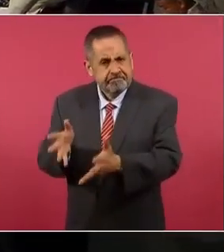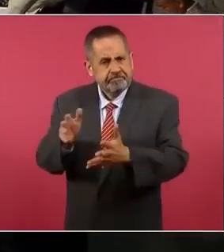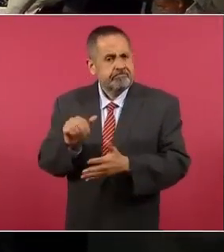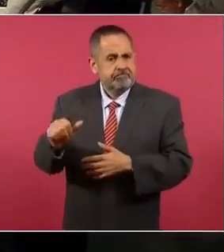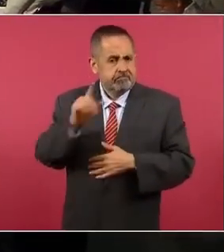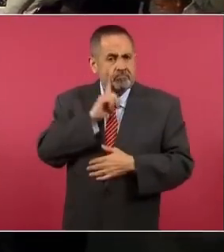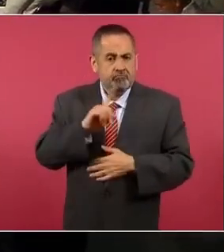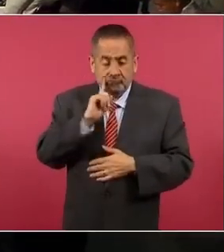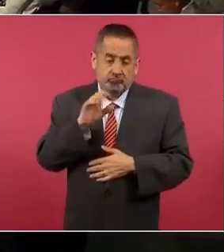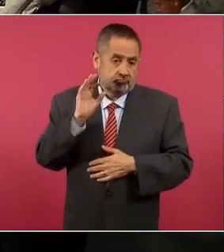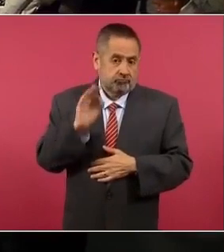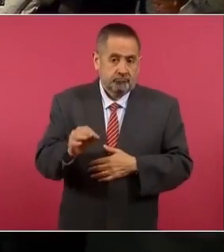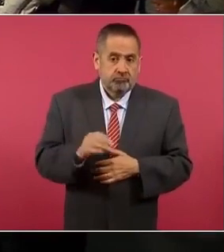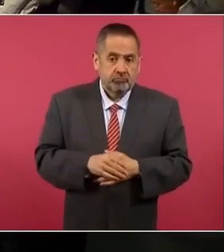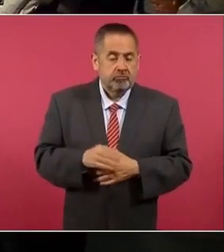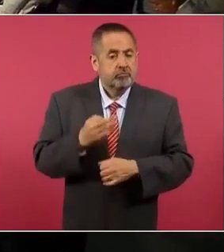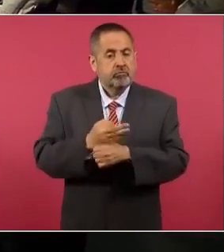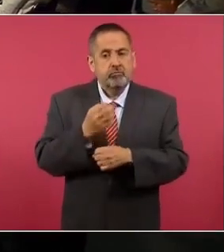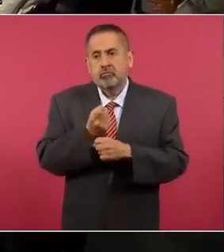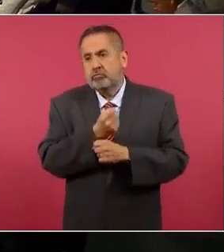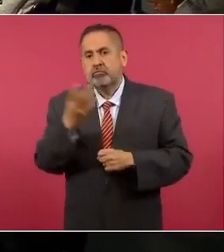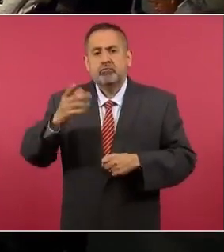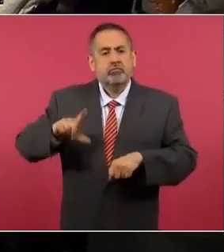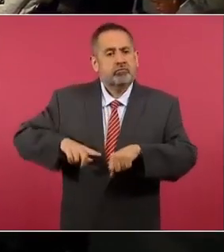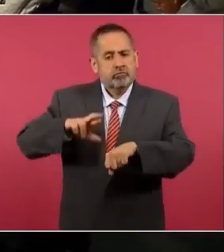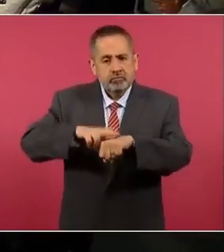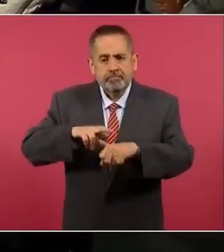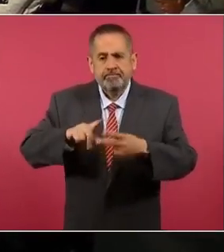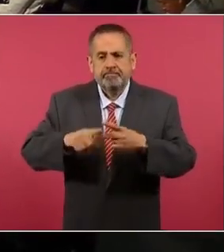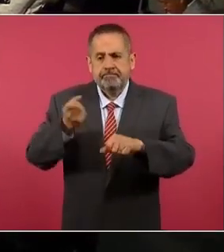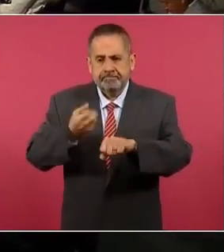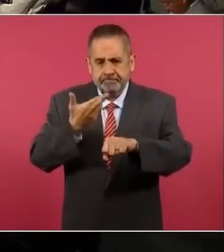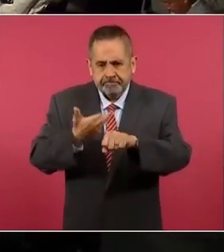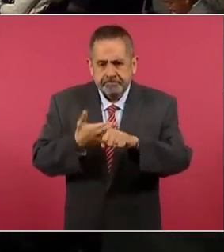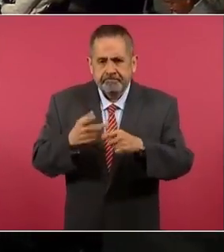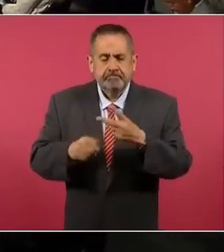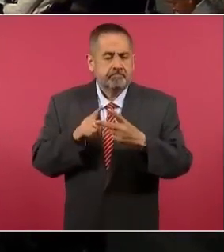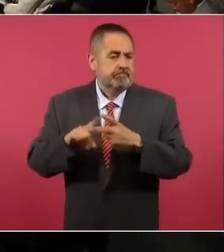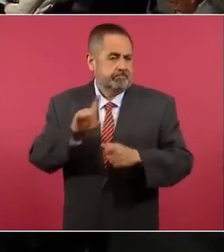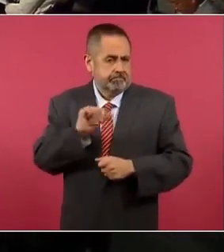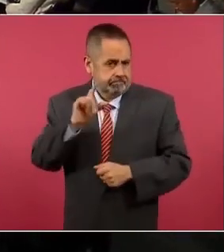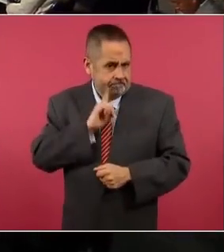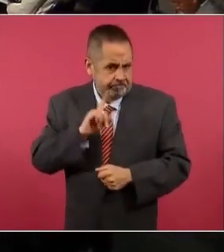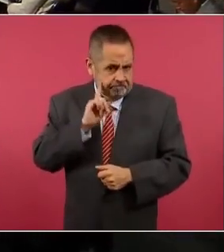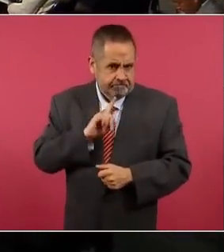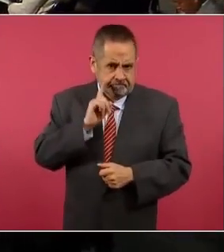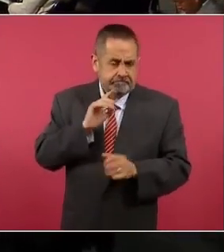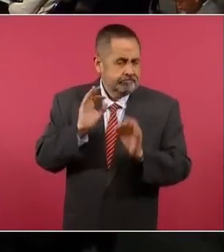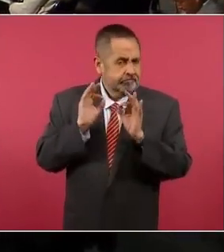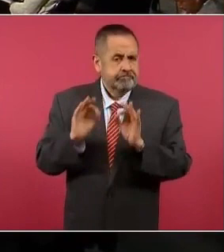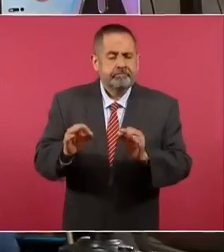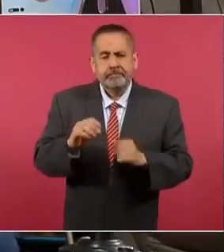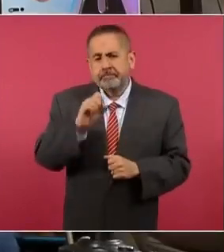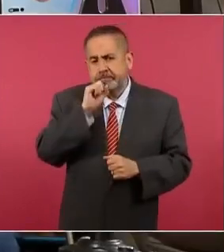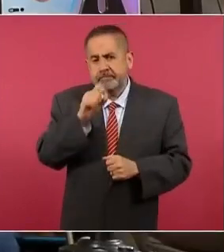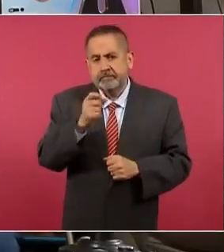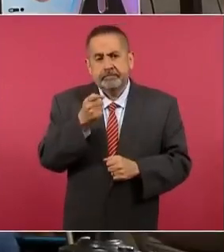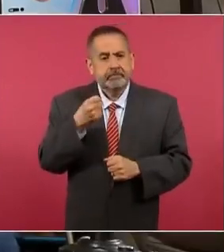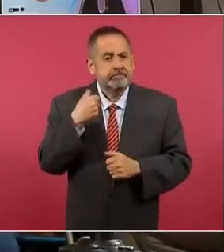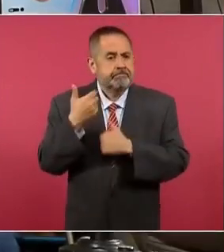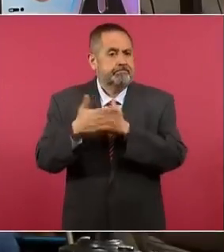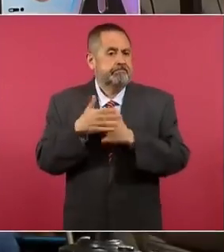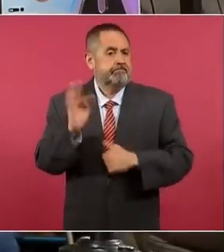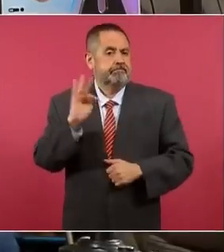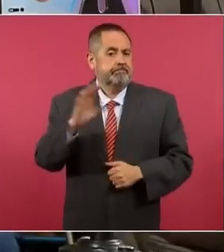Hoy ya tenemos a muchas gobernadoras y secretarias que son mujeres. Y también se perfila alguna candidata